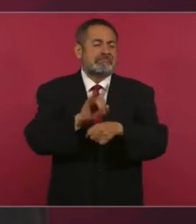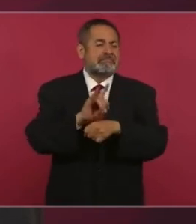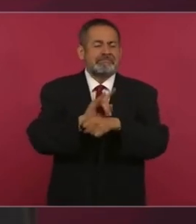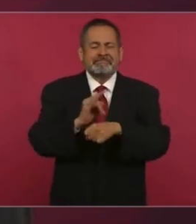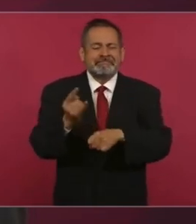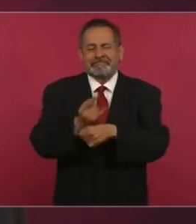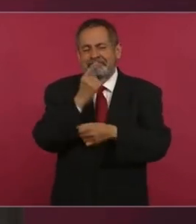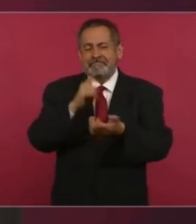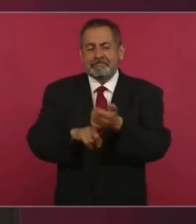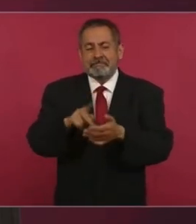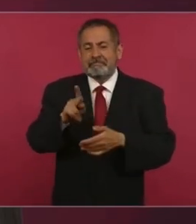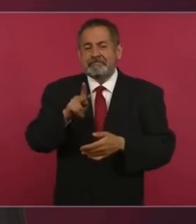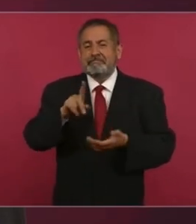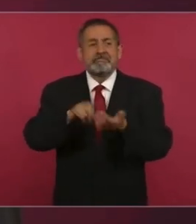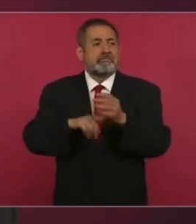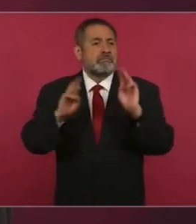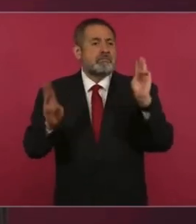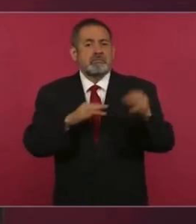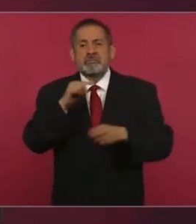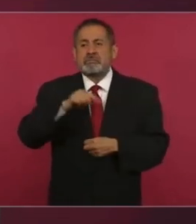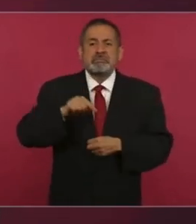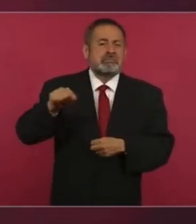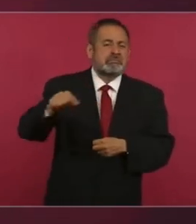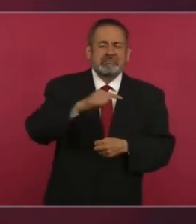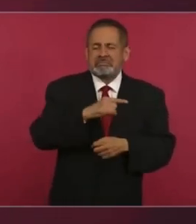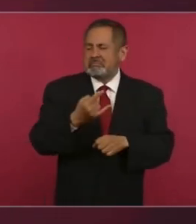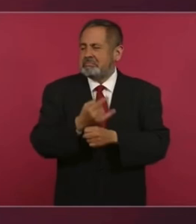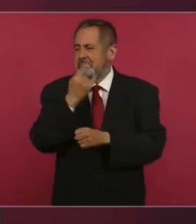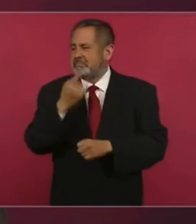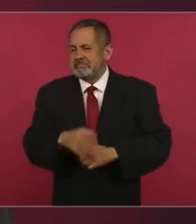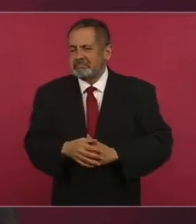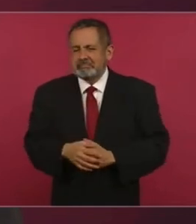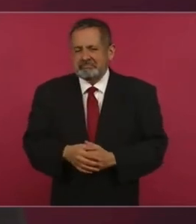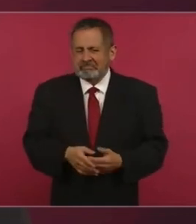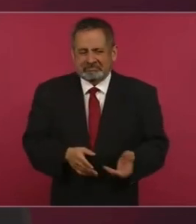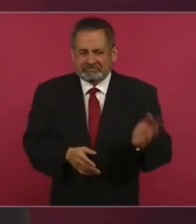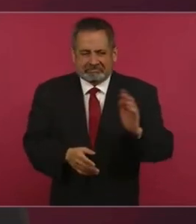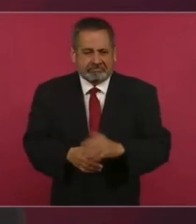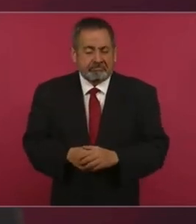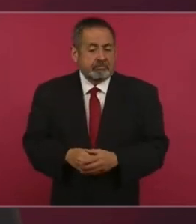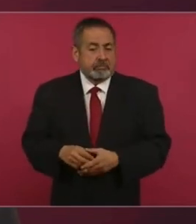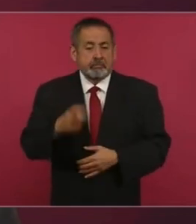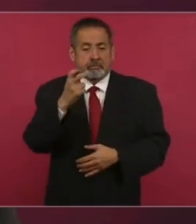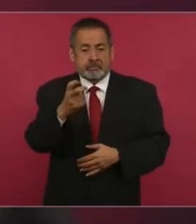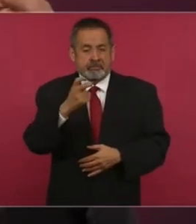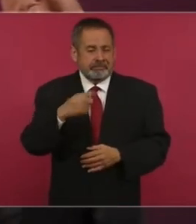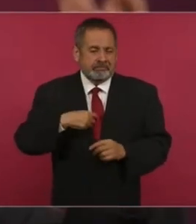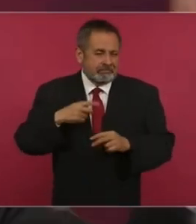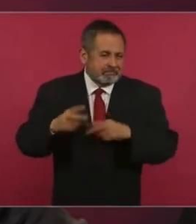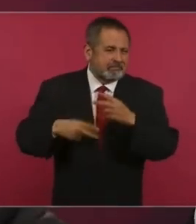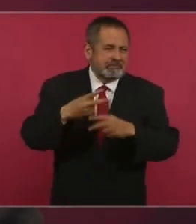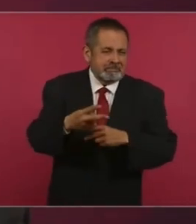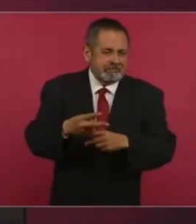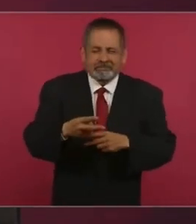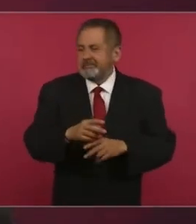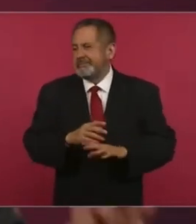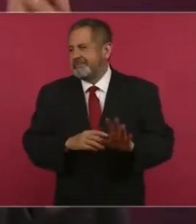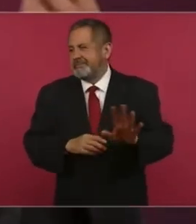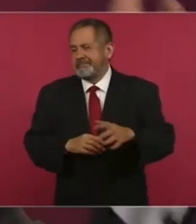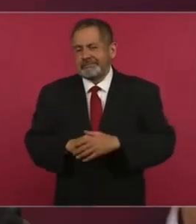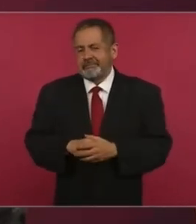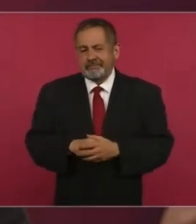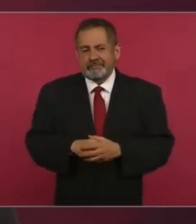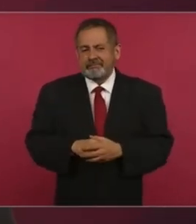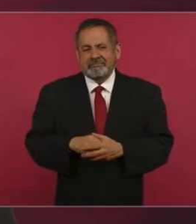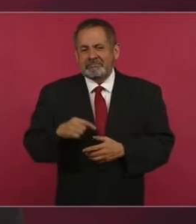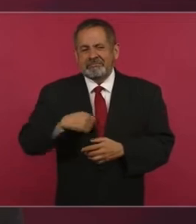que existen en todo el mundo. Entonces, por eso no iba